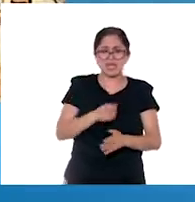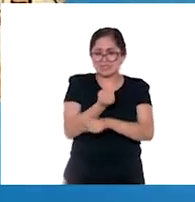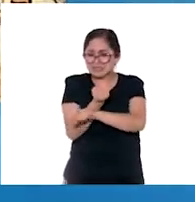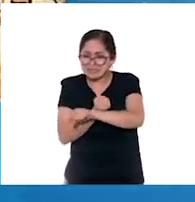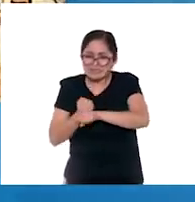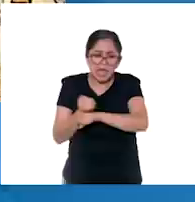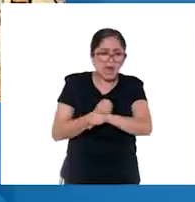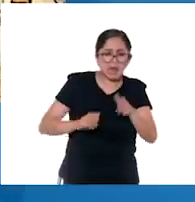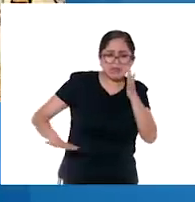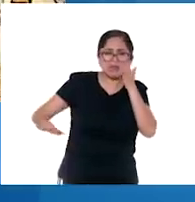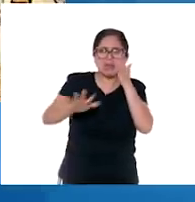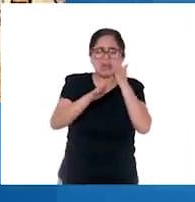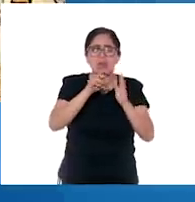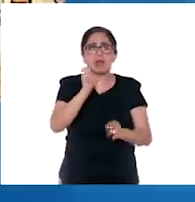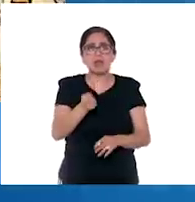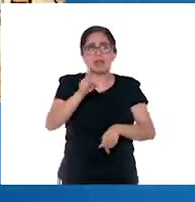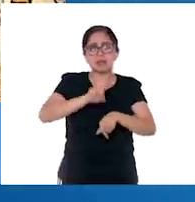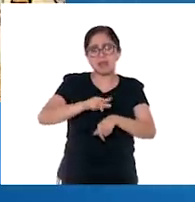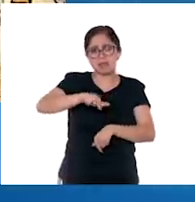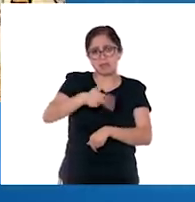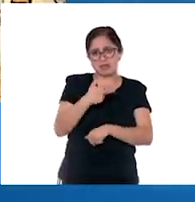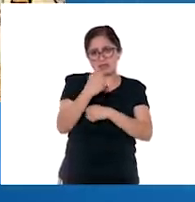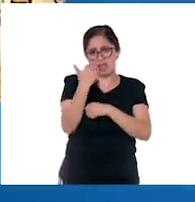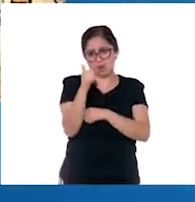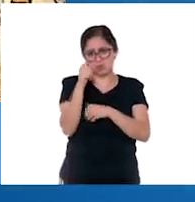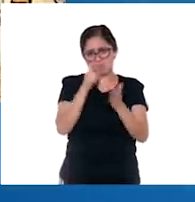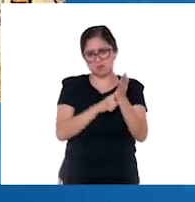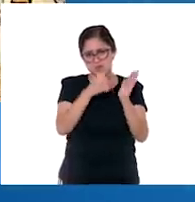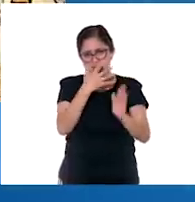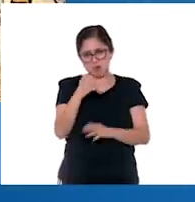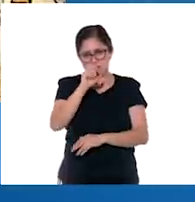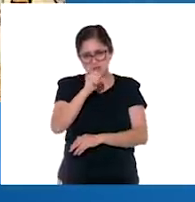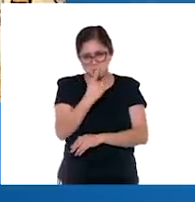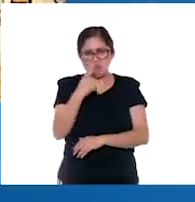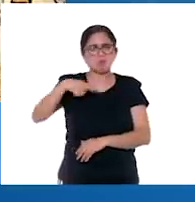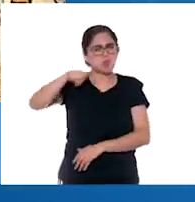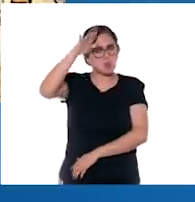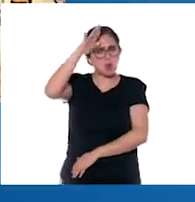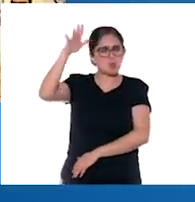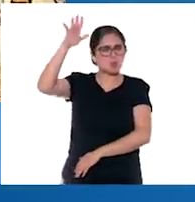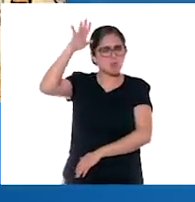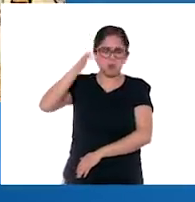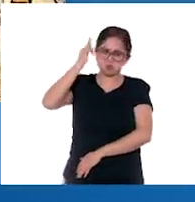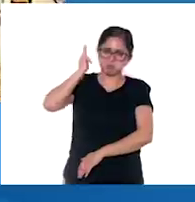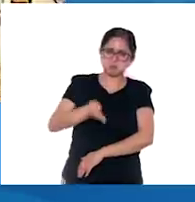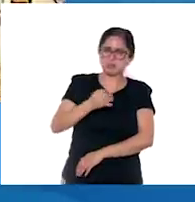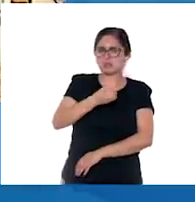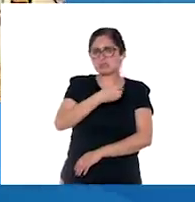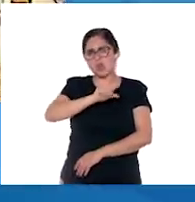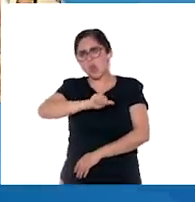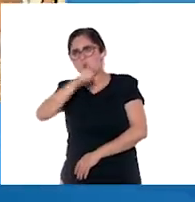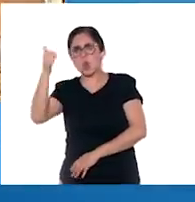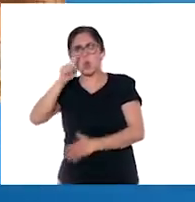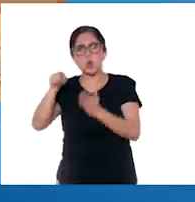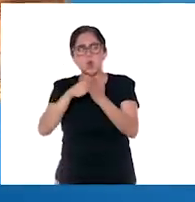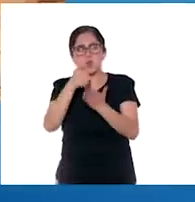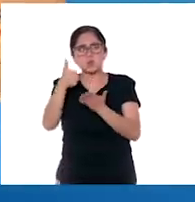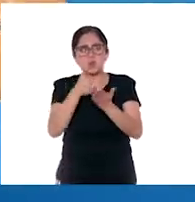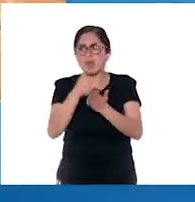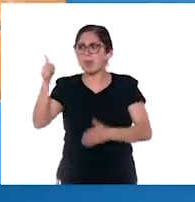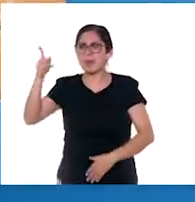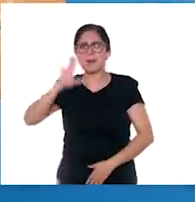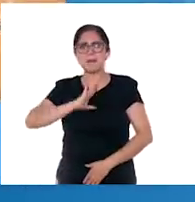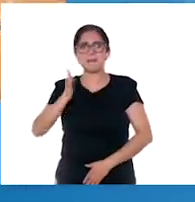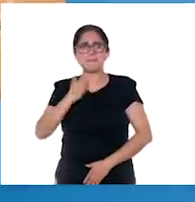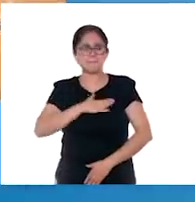Fue hasta el 13 de agosto de 1521 que Cuauhtémoc decidió salir de la ciudad y el Imperio Azteca cayó en manos de los